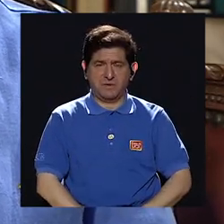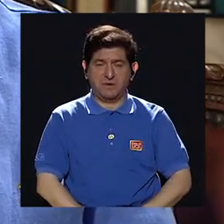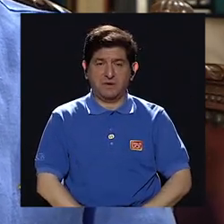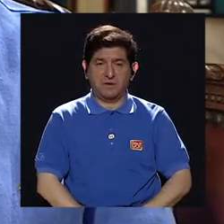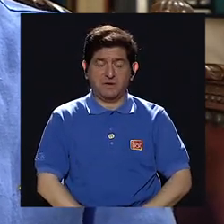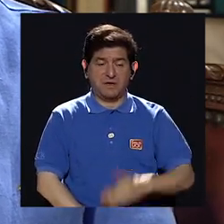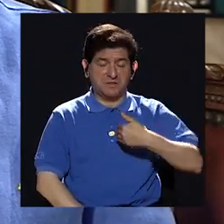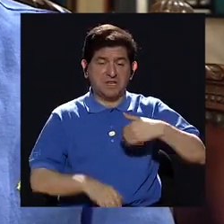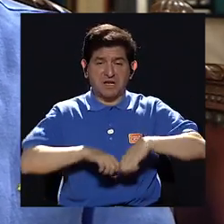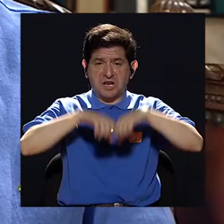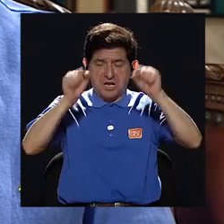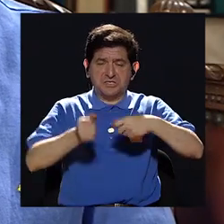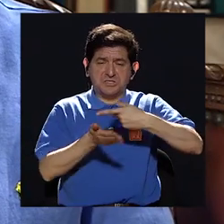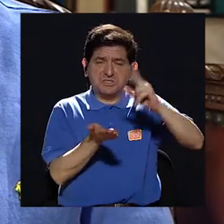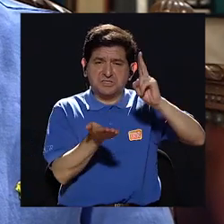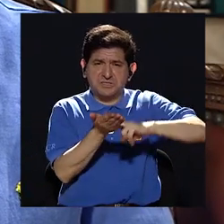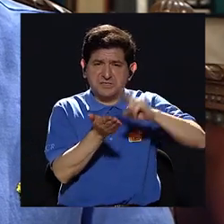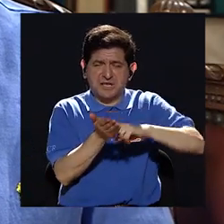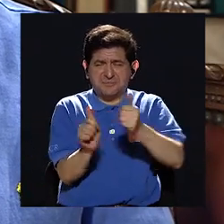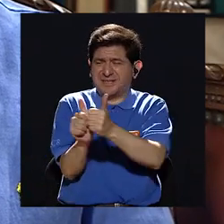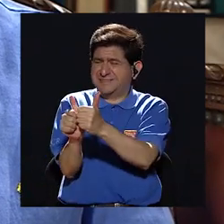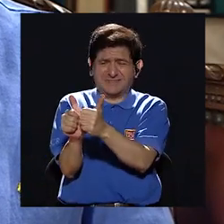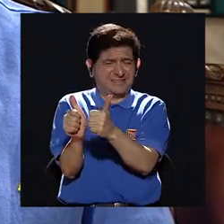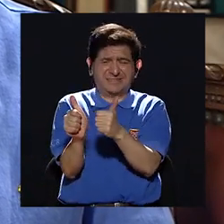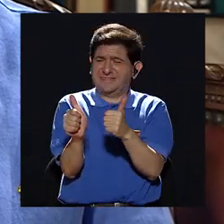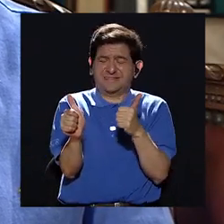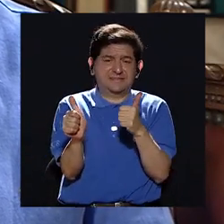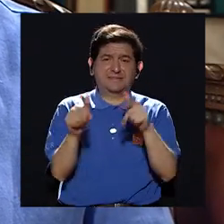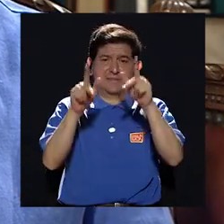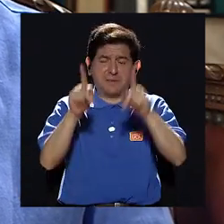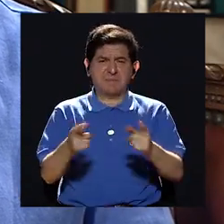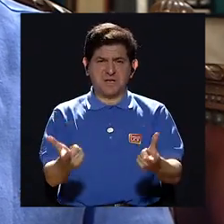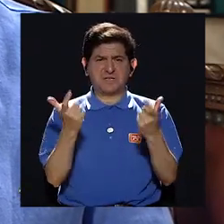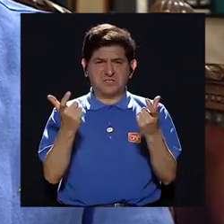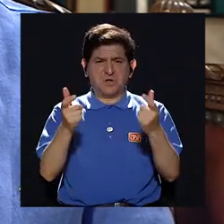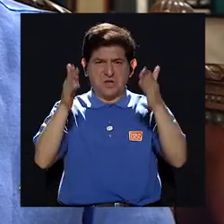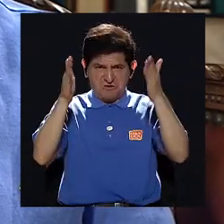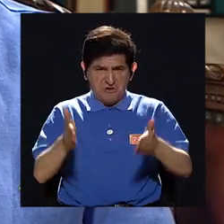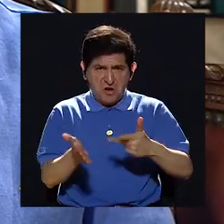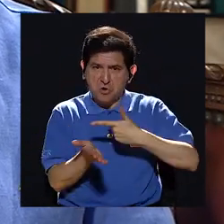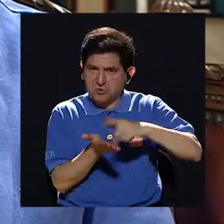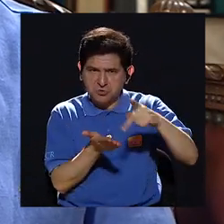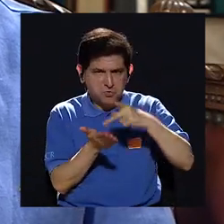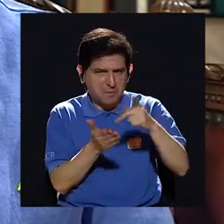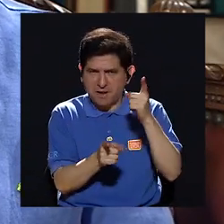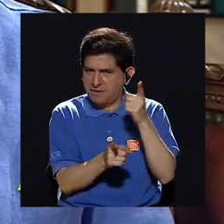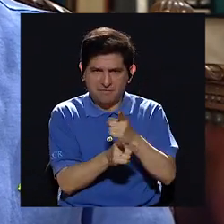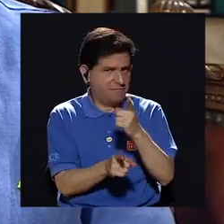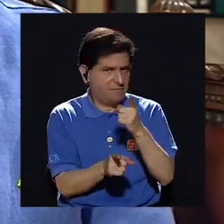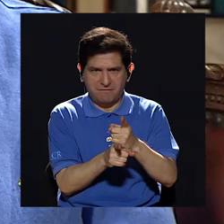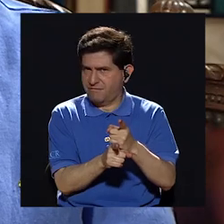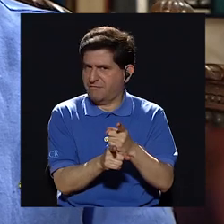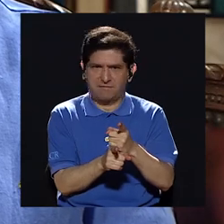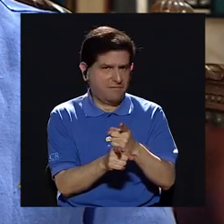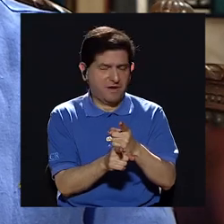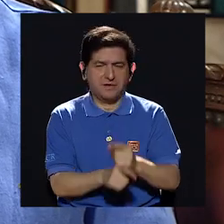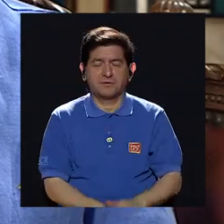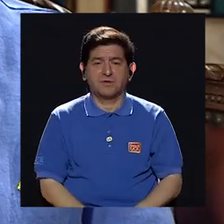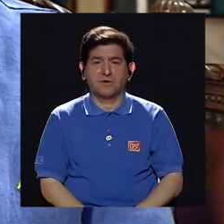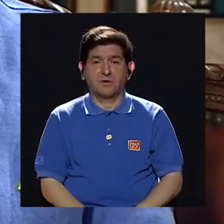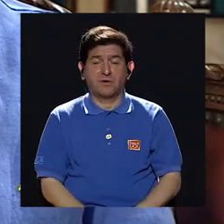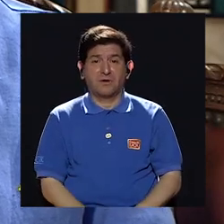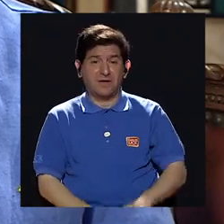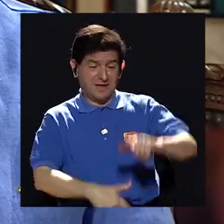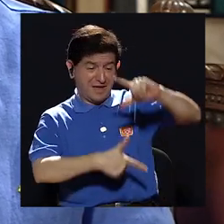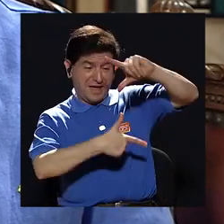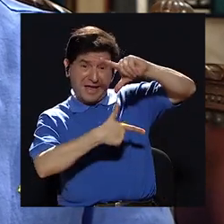Tenemos sistemas tributarios muy regresivos donde la gente rica no paga como debe pagar. Y en América